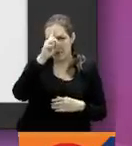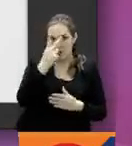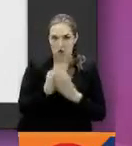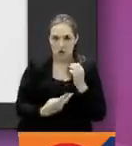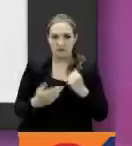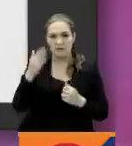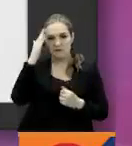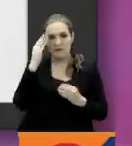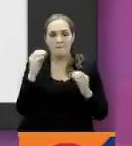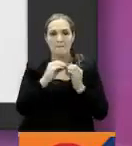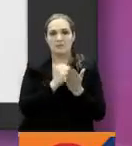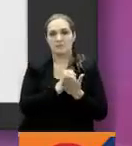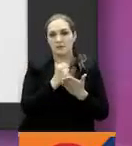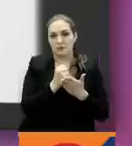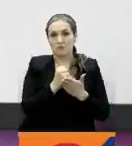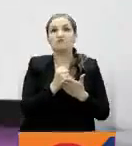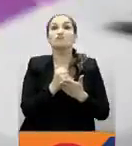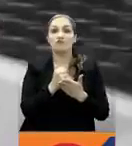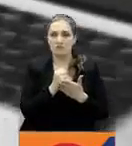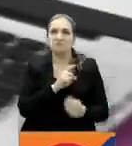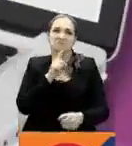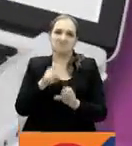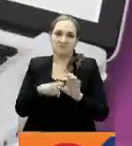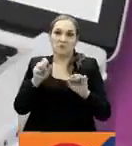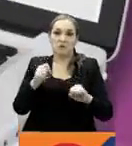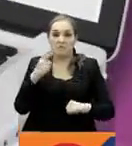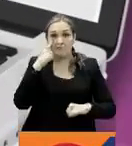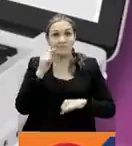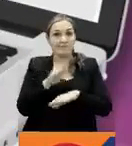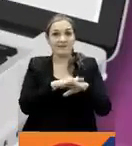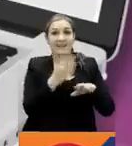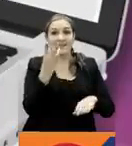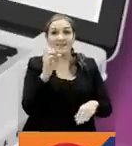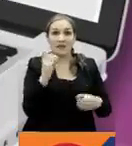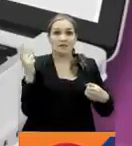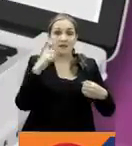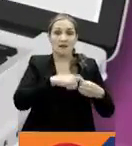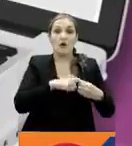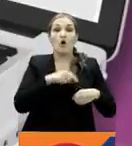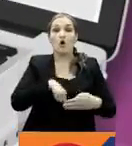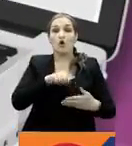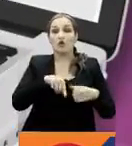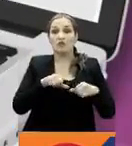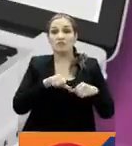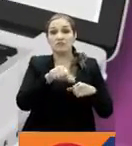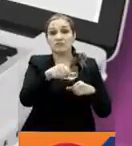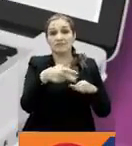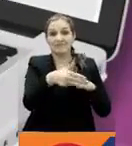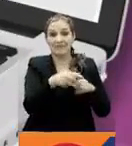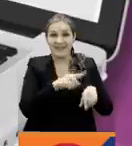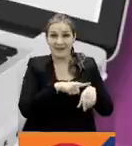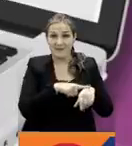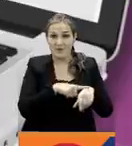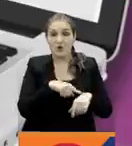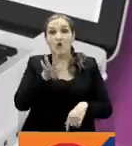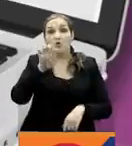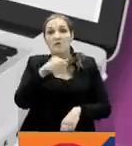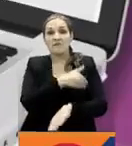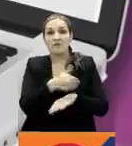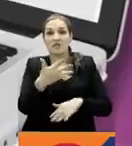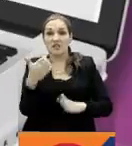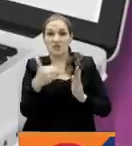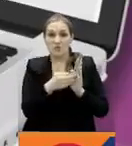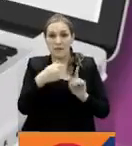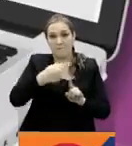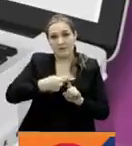supuesto pasaporte vigente. Atento porque son 30 vacantes con contrato a término fijo, con un salario de 9 millones 500 mil